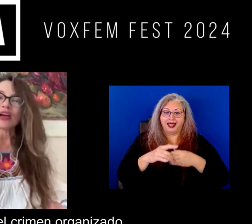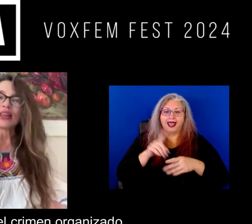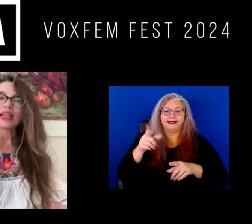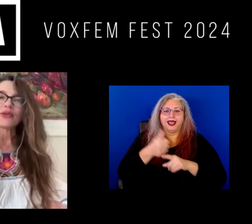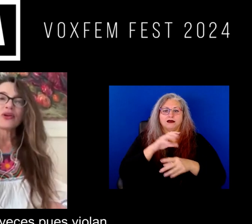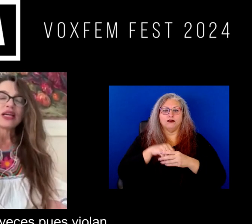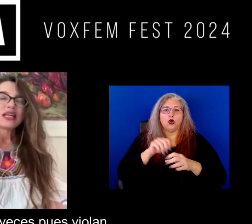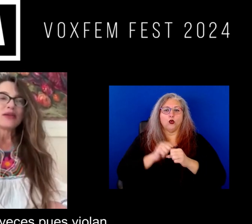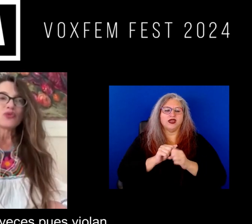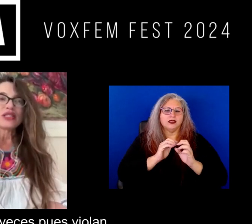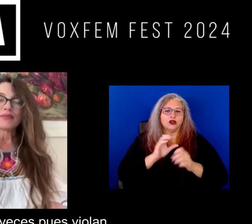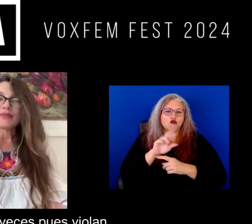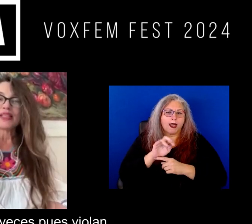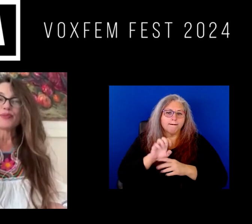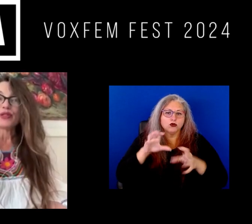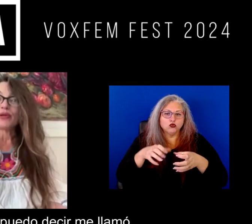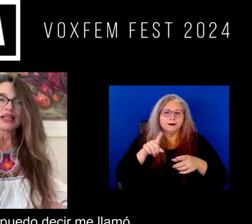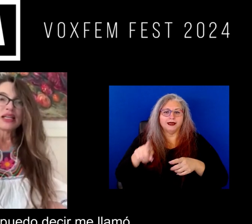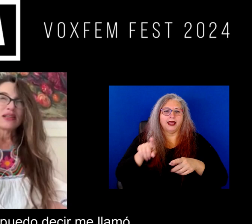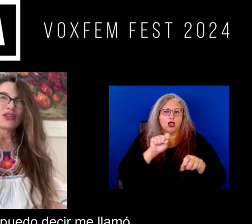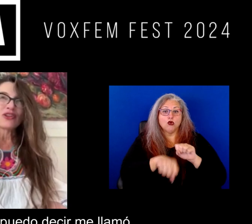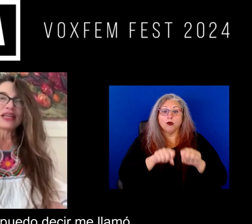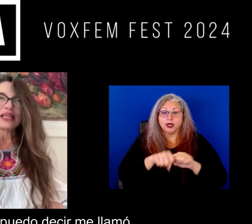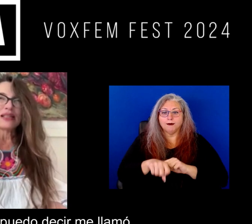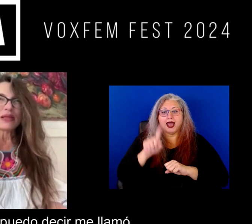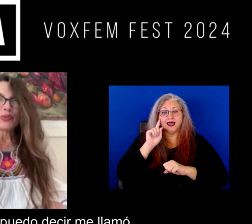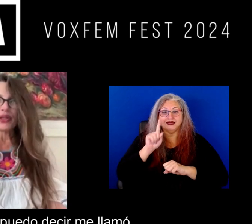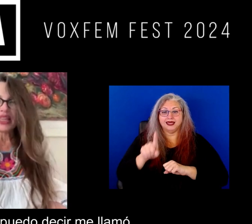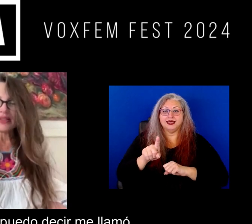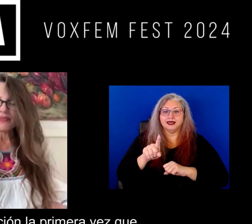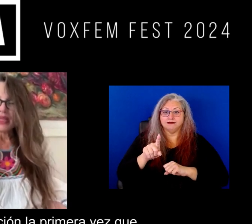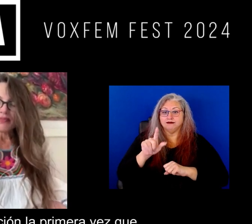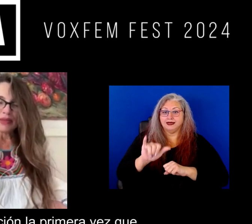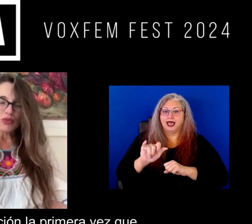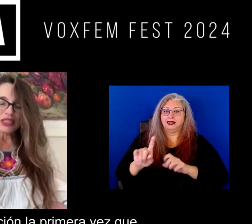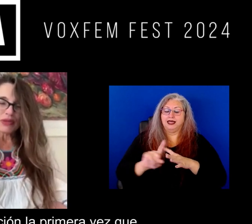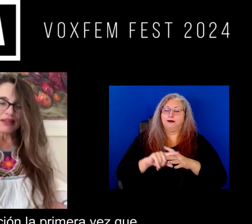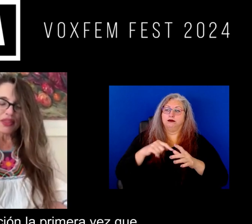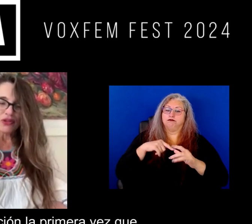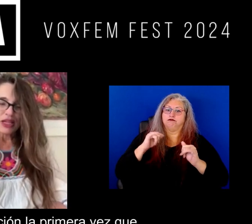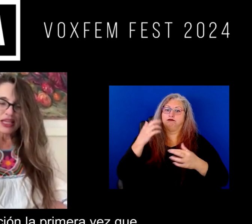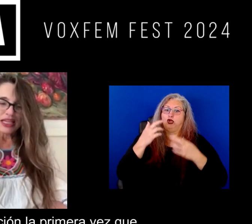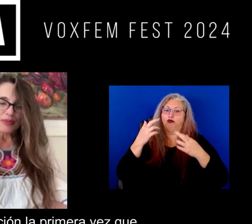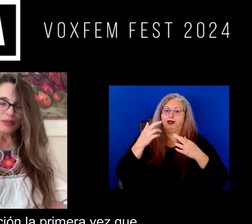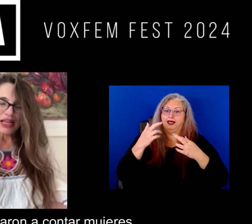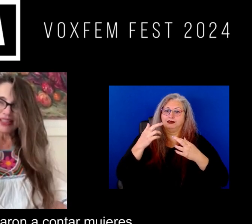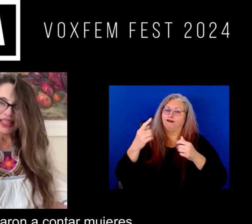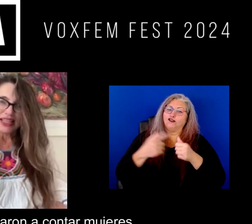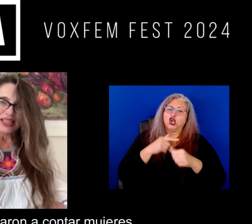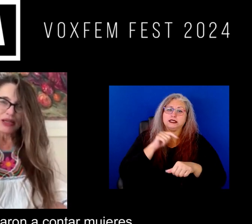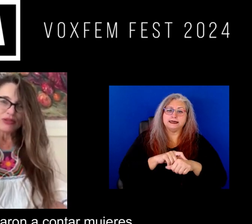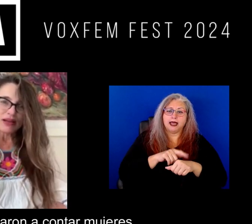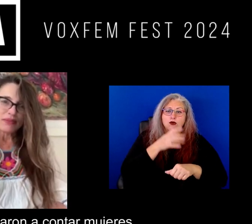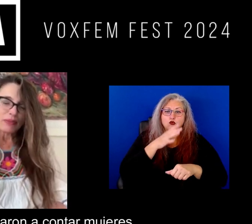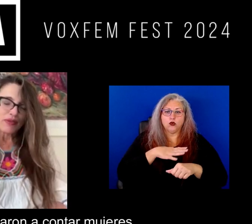crimen organizado y muchísimas veces pues violan yo creo que te puedo decir me llamó muchísimo la atención la primera vez que